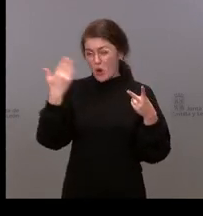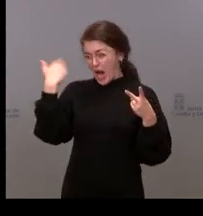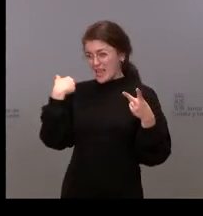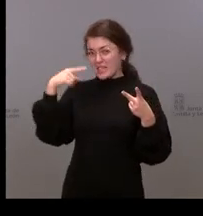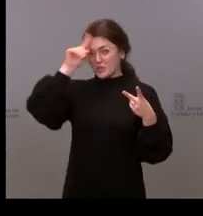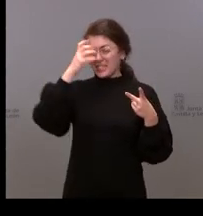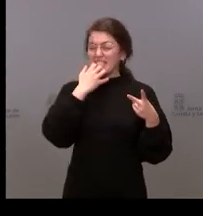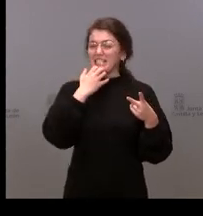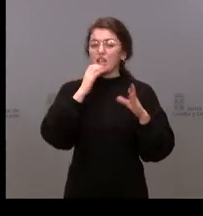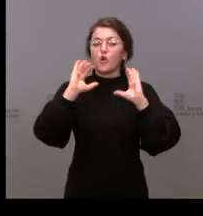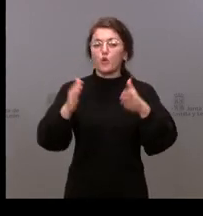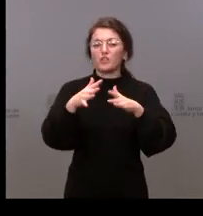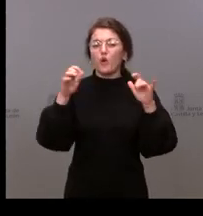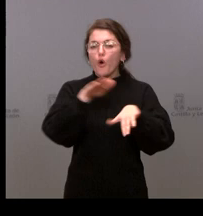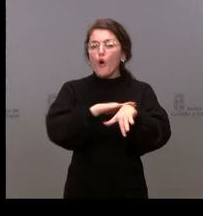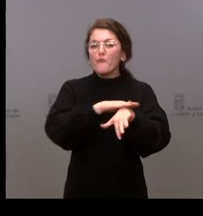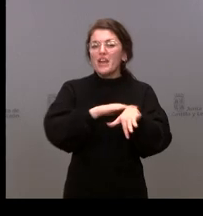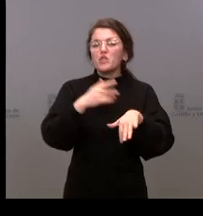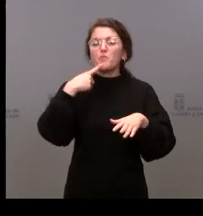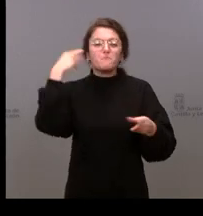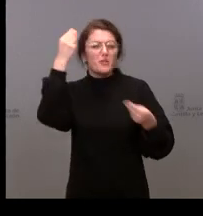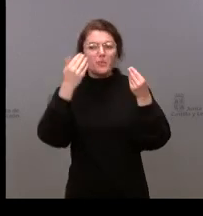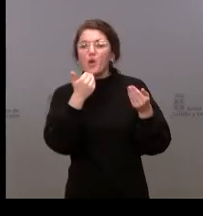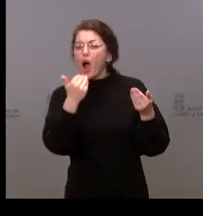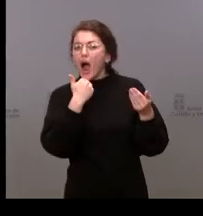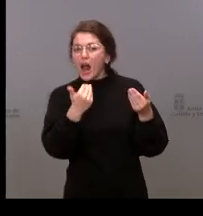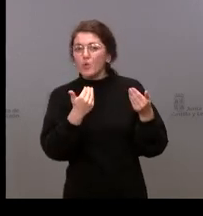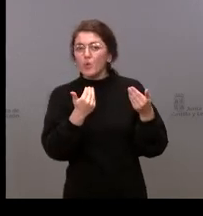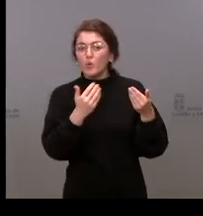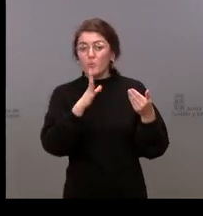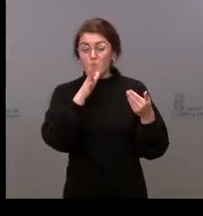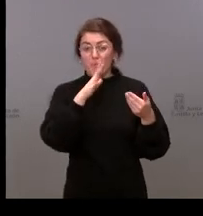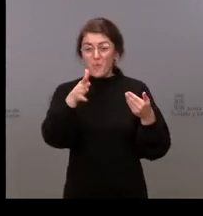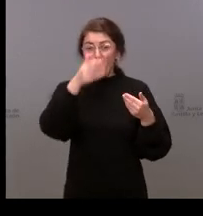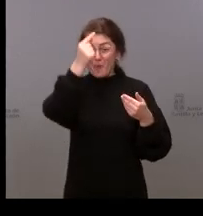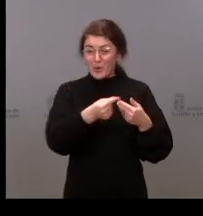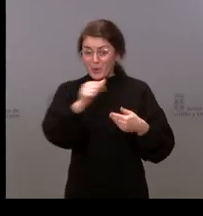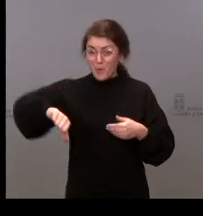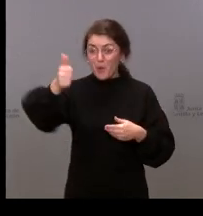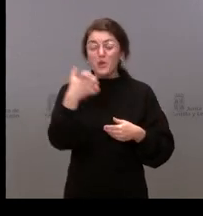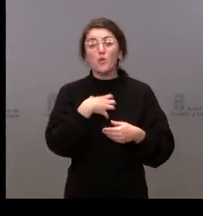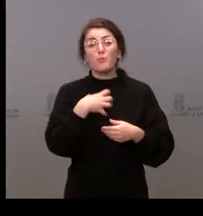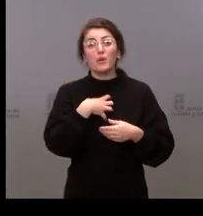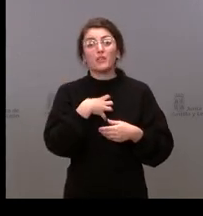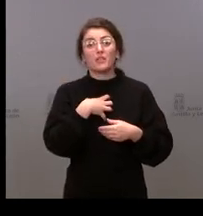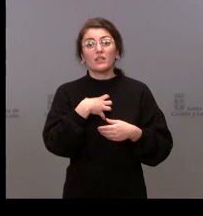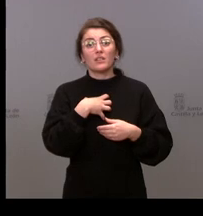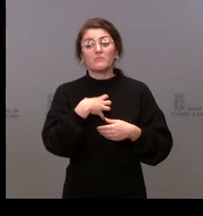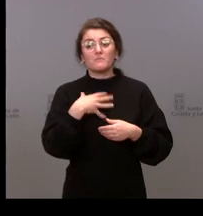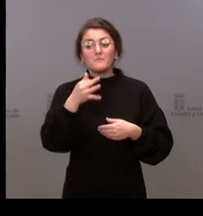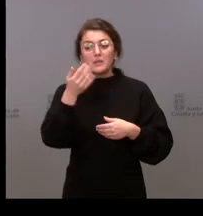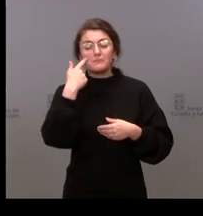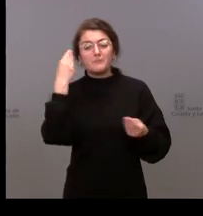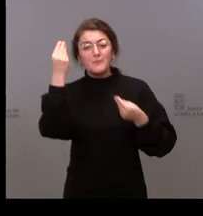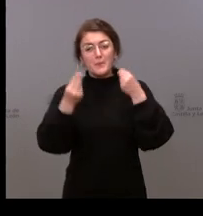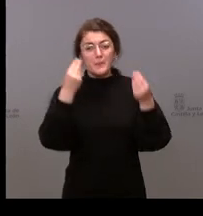Consejo de Gobierno, si hay preocupación en el Consejo de Gobierno porque no se puedan aprobar los presupuestos y si creen que está más cerca